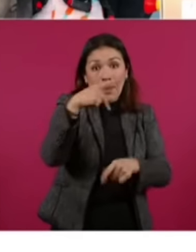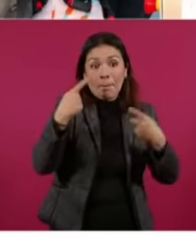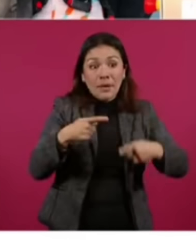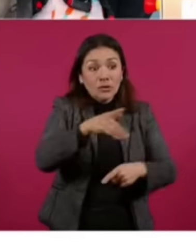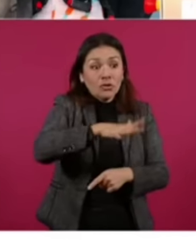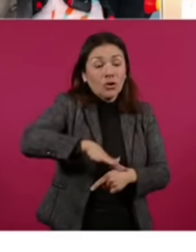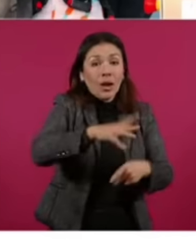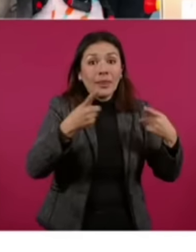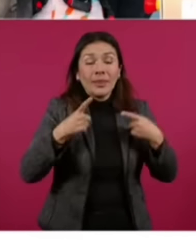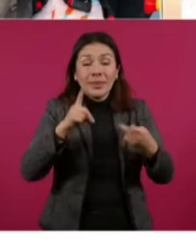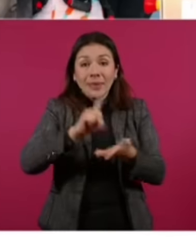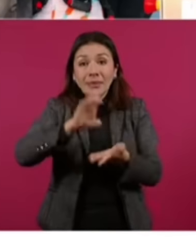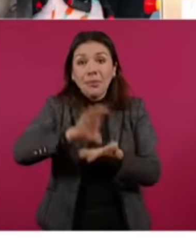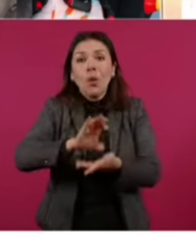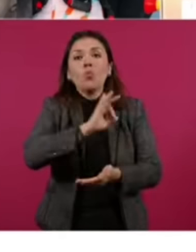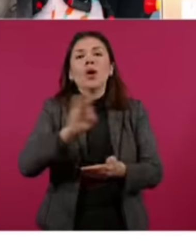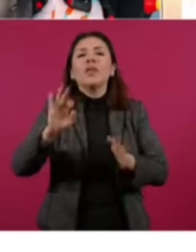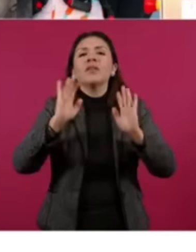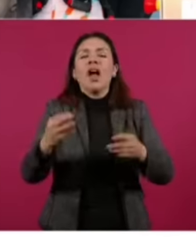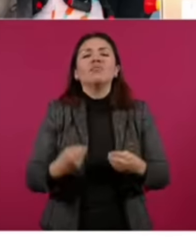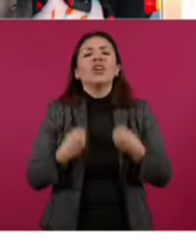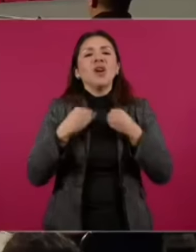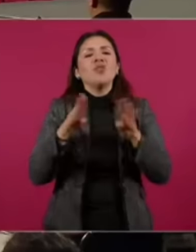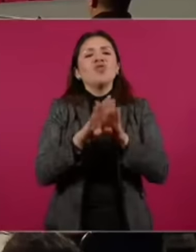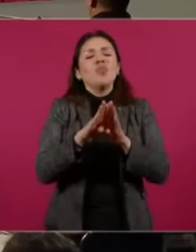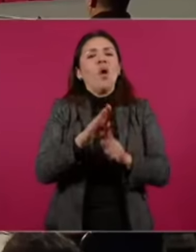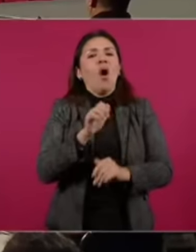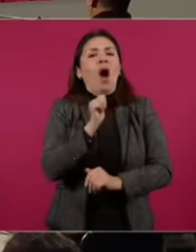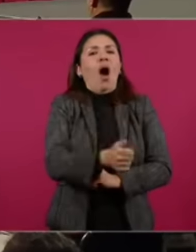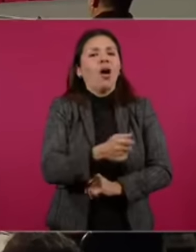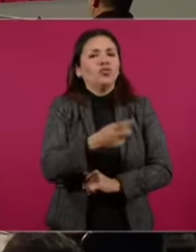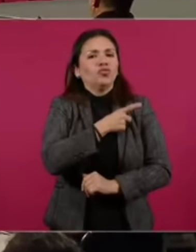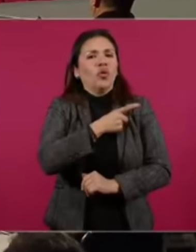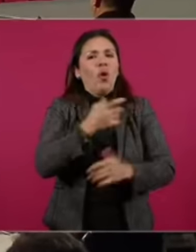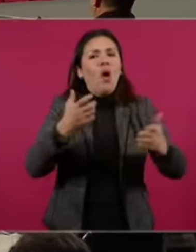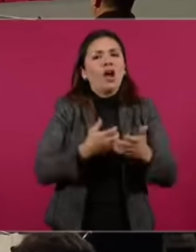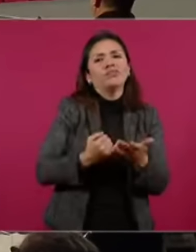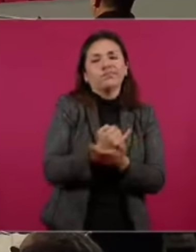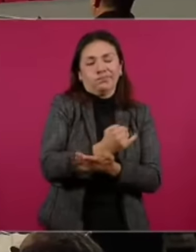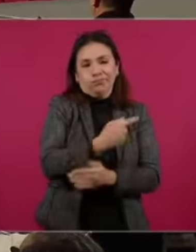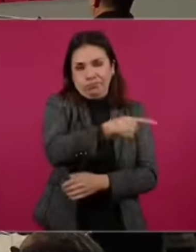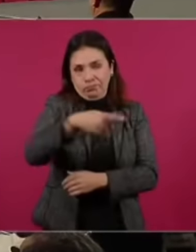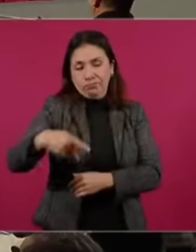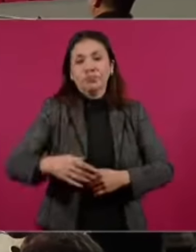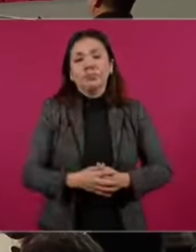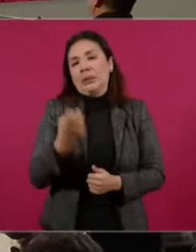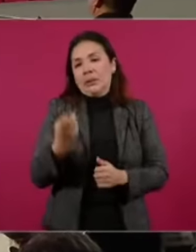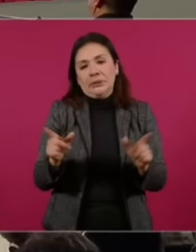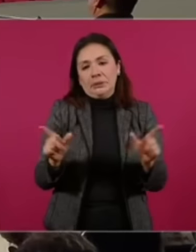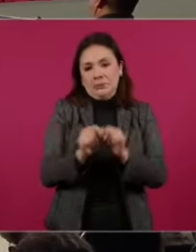discapacidad alcancen su autonomía. Eso es cuanto en materia de nuestros temas. Gracias.